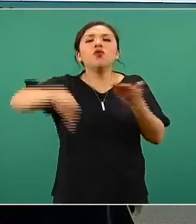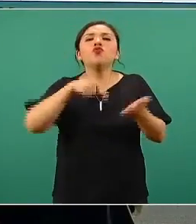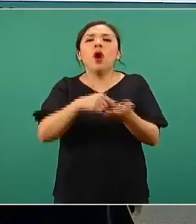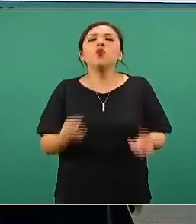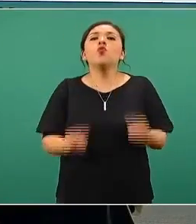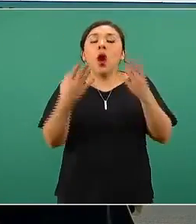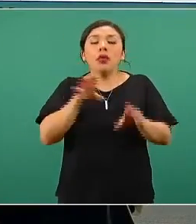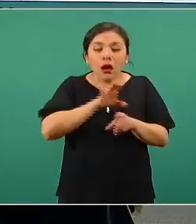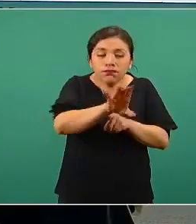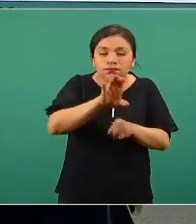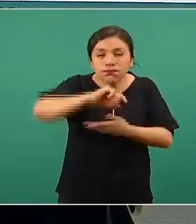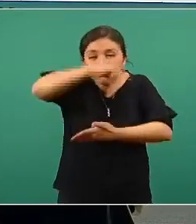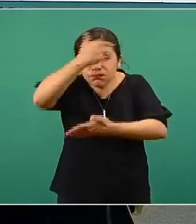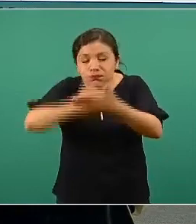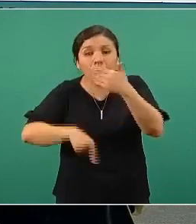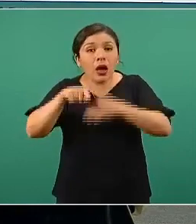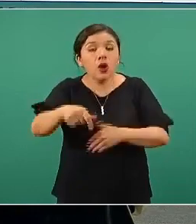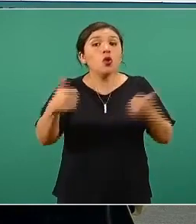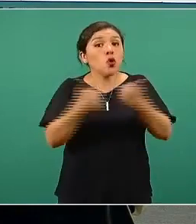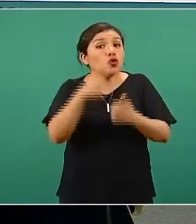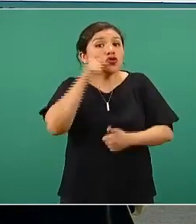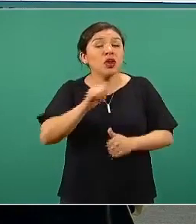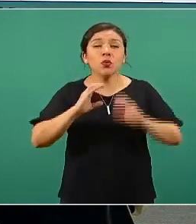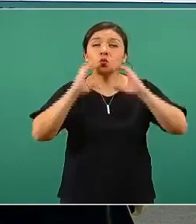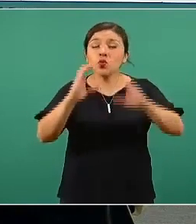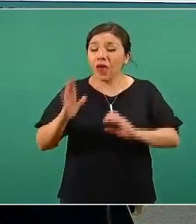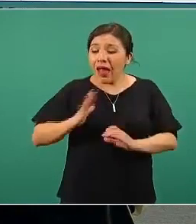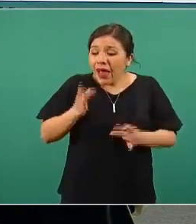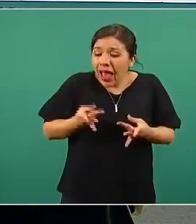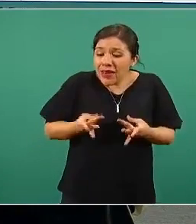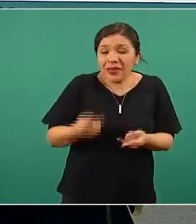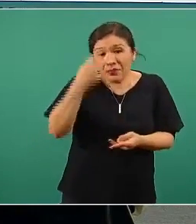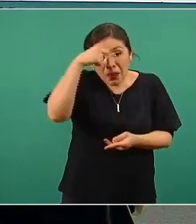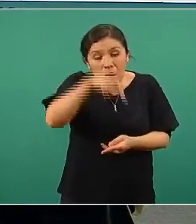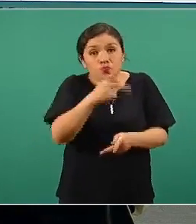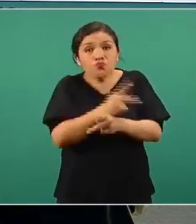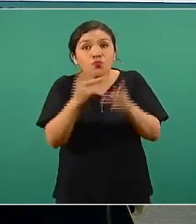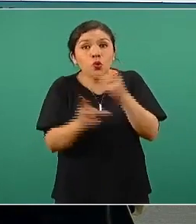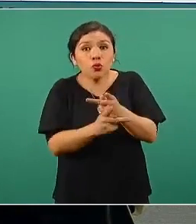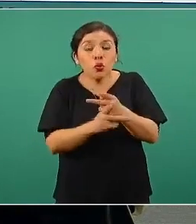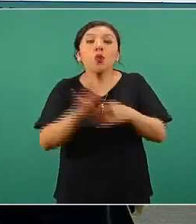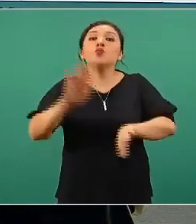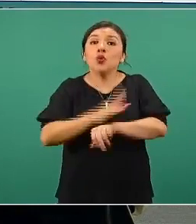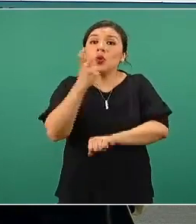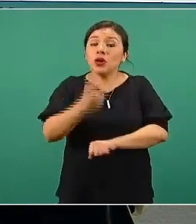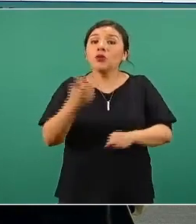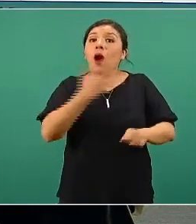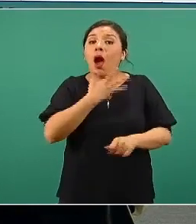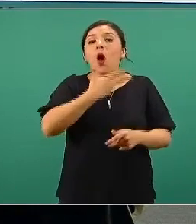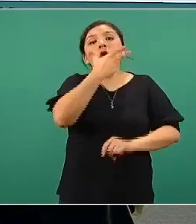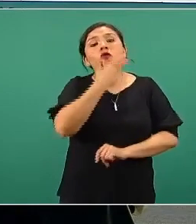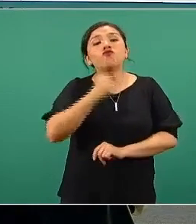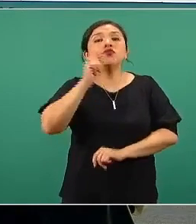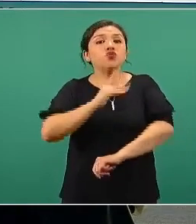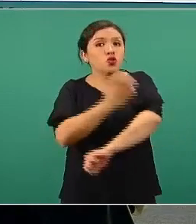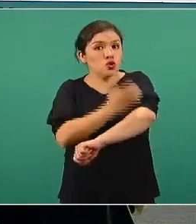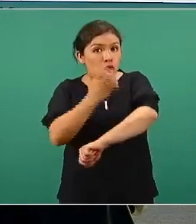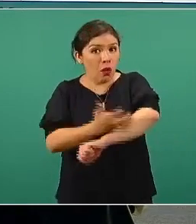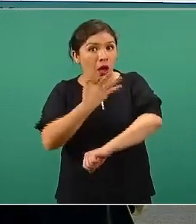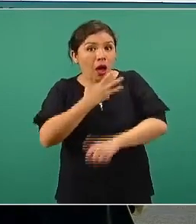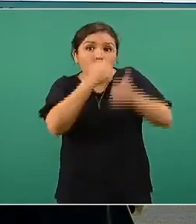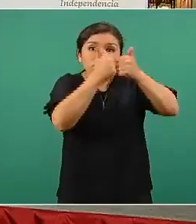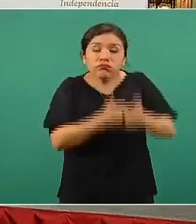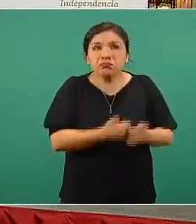Todo eso conservando la calidad del producto y por eso tenemos ahí a nuestras compañeras y compañeros, a veces